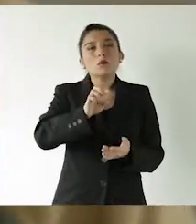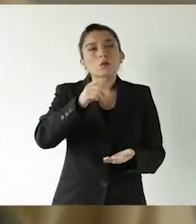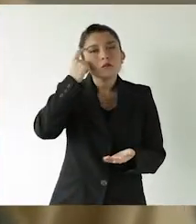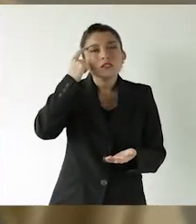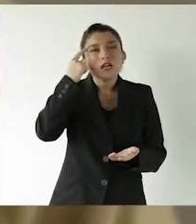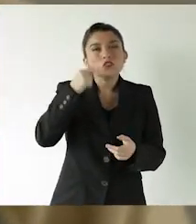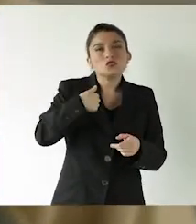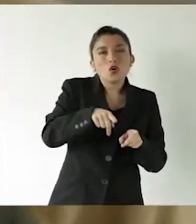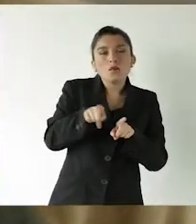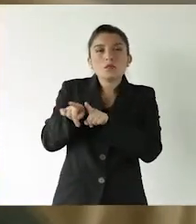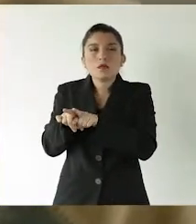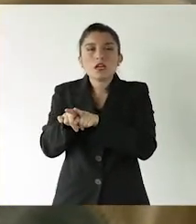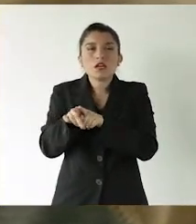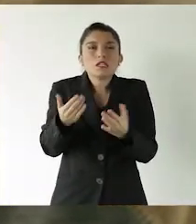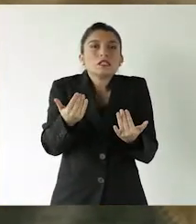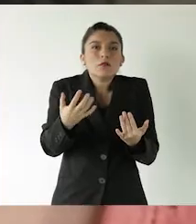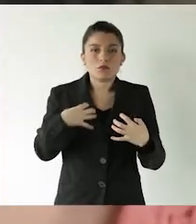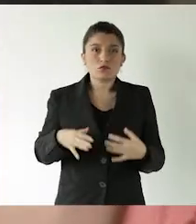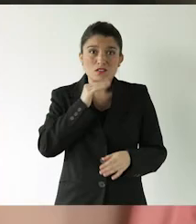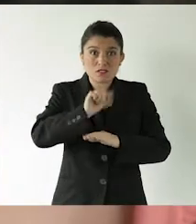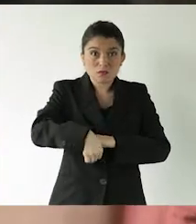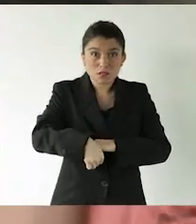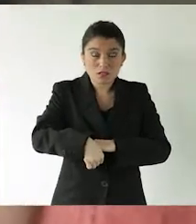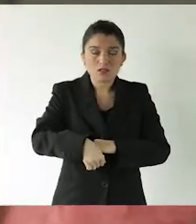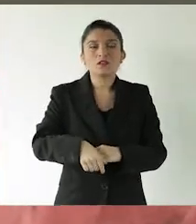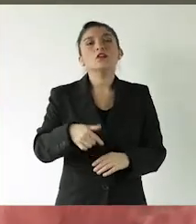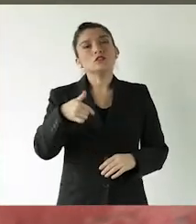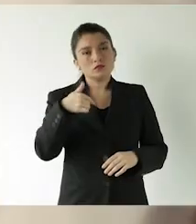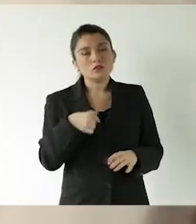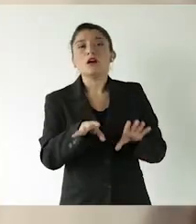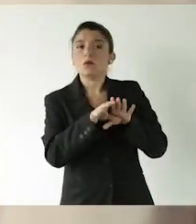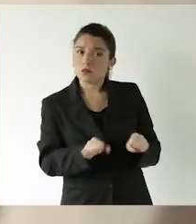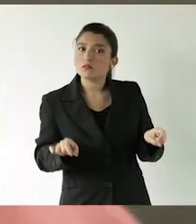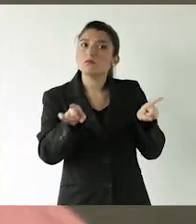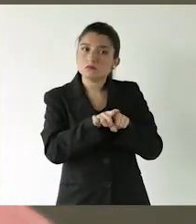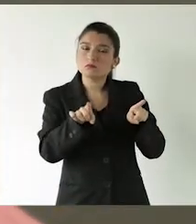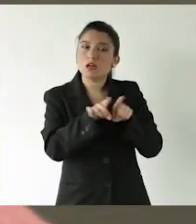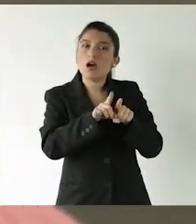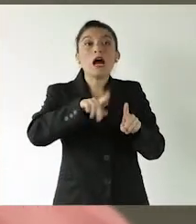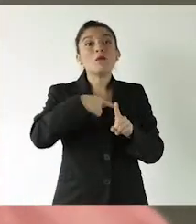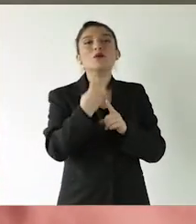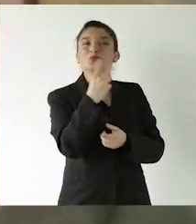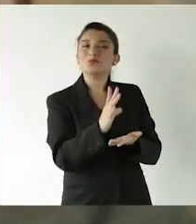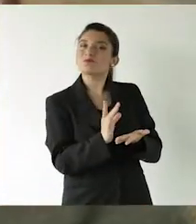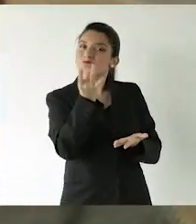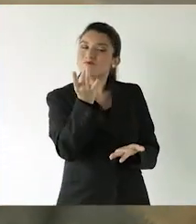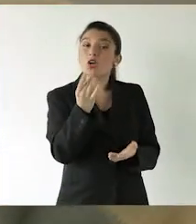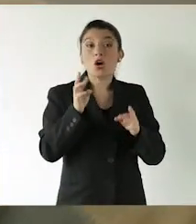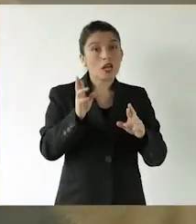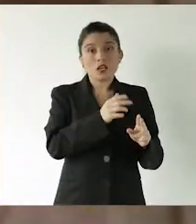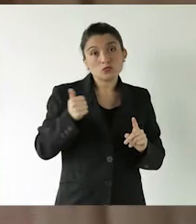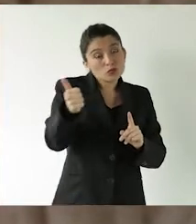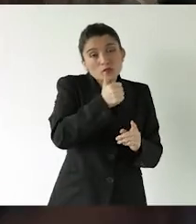mi hermana, necesitáramos un órgano ¿No lo recibiría? Yo estoy de acuerdo con mi hermano Además, las decisiones de él y